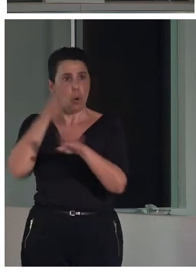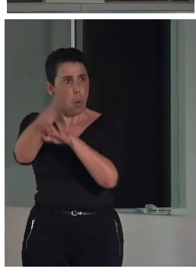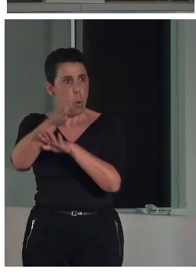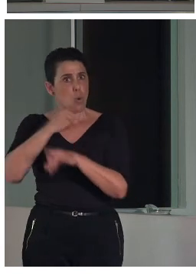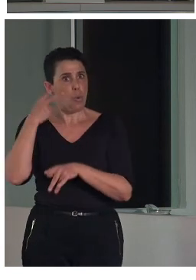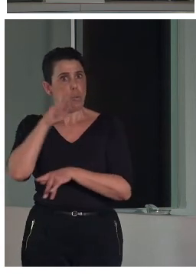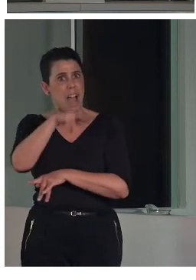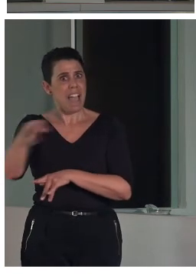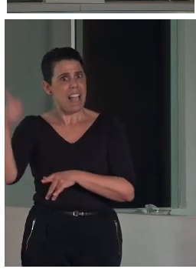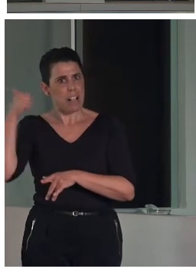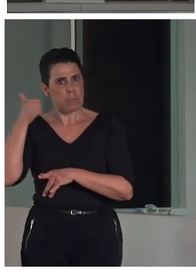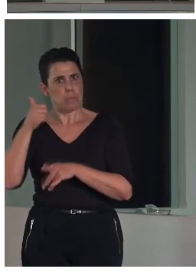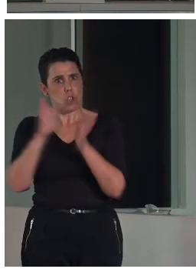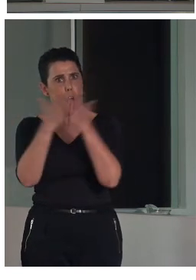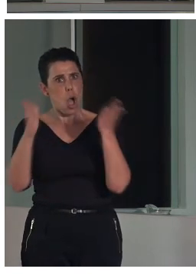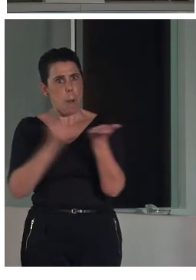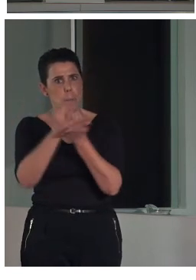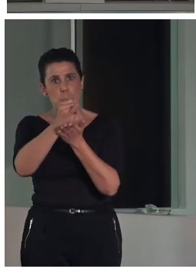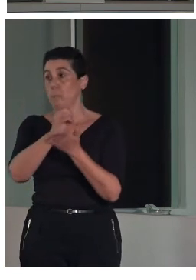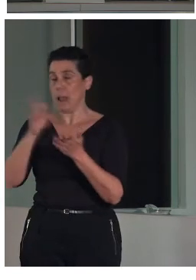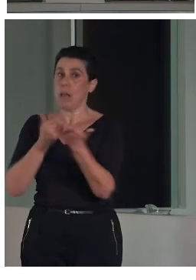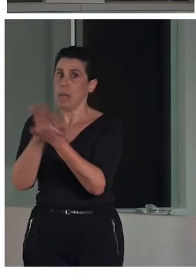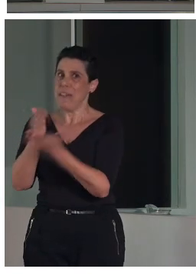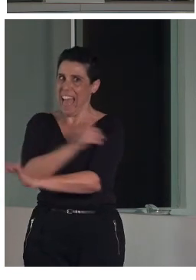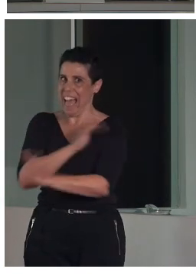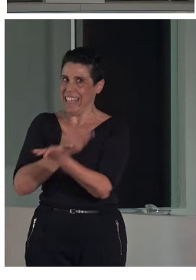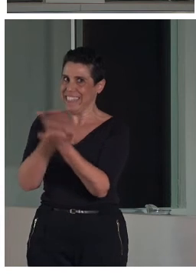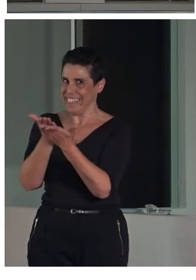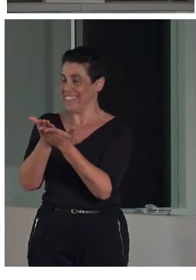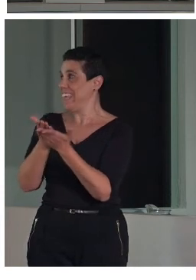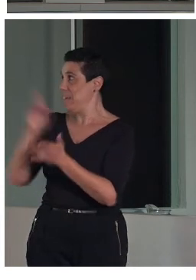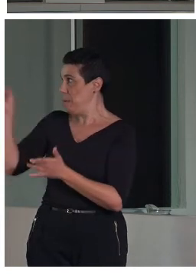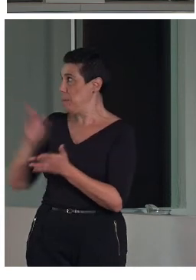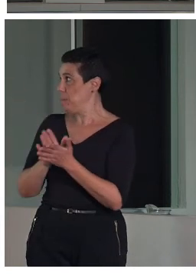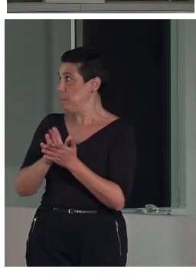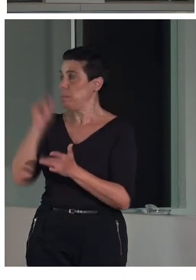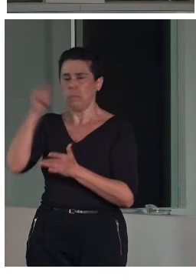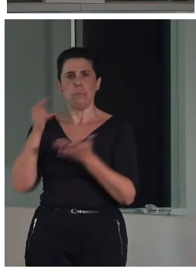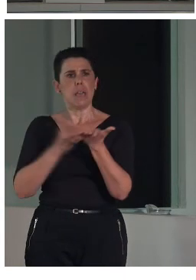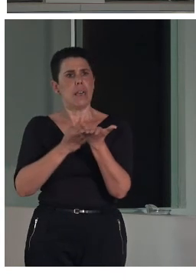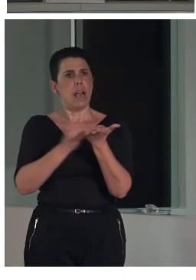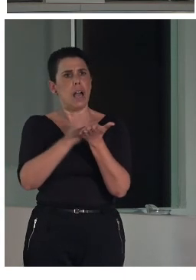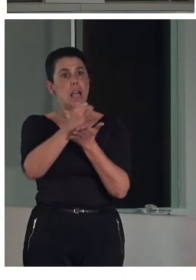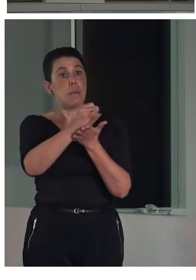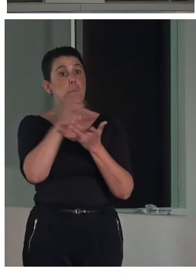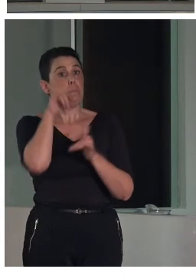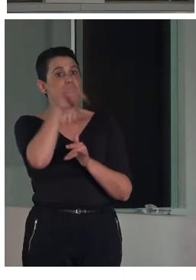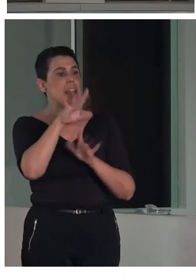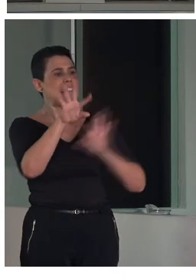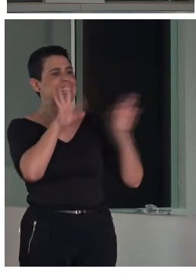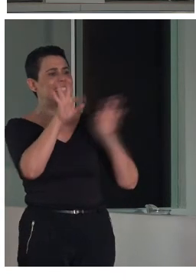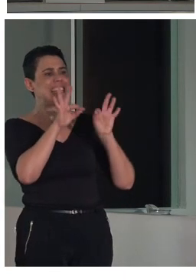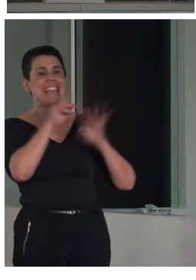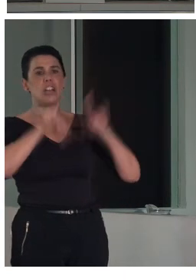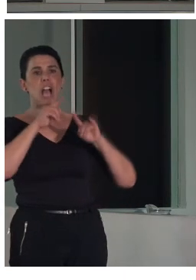tendréis que pedirlo explícitamente. Y entonces, os ofrecerán este plano en donde se van seleccionando algunas de las piezas y luego hay